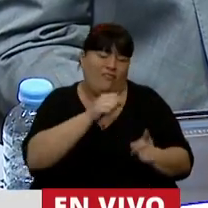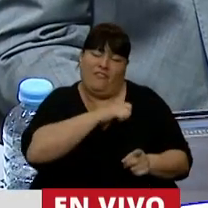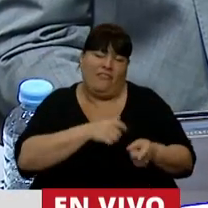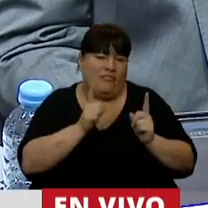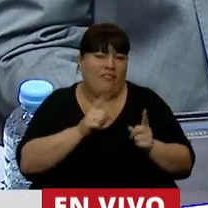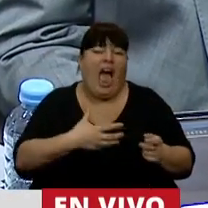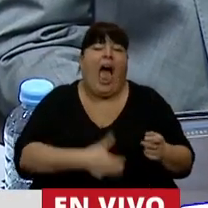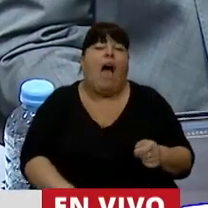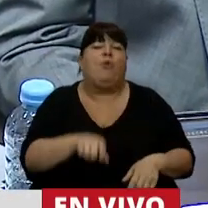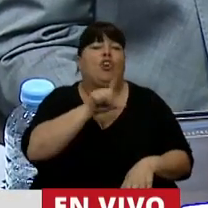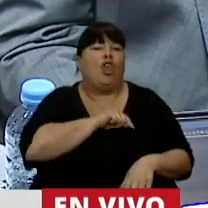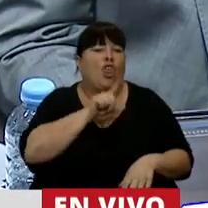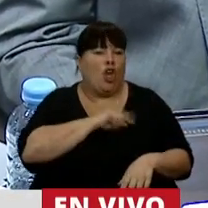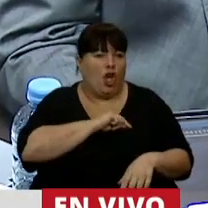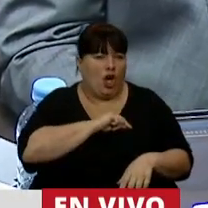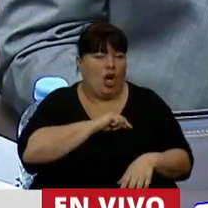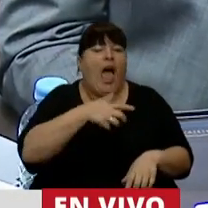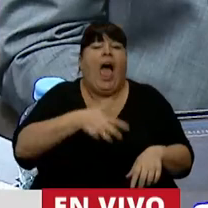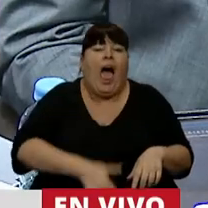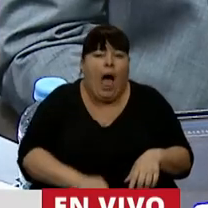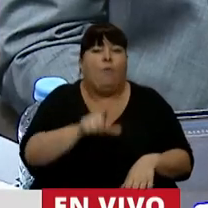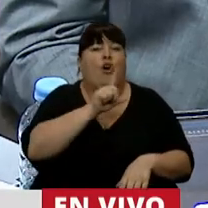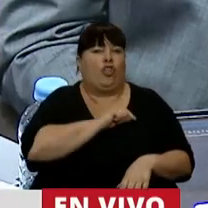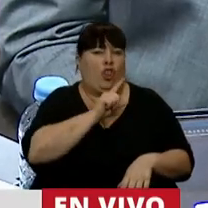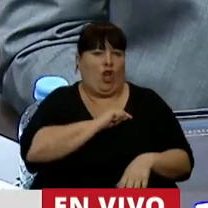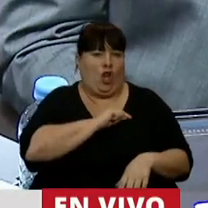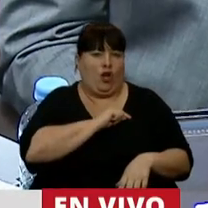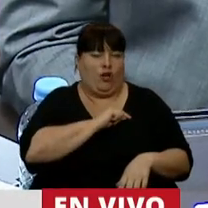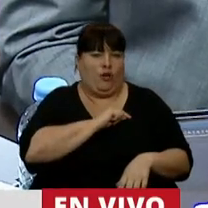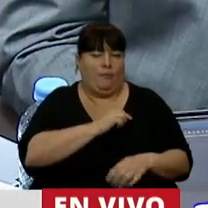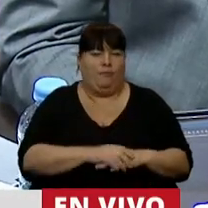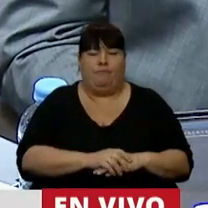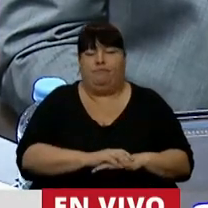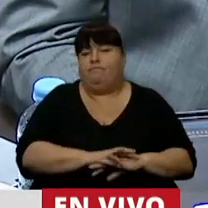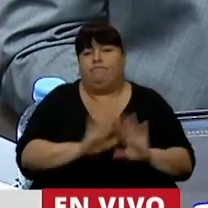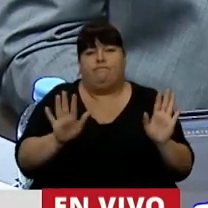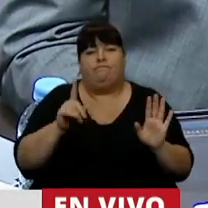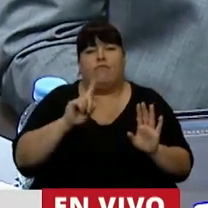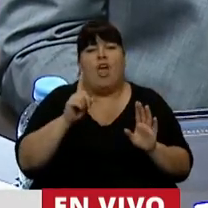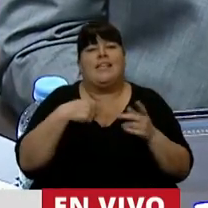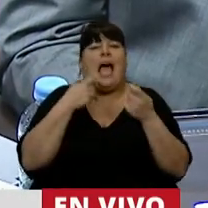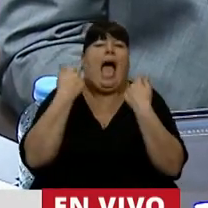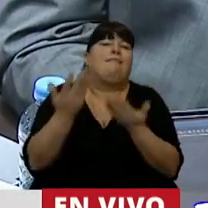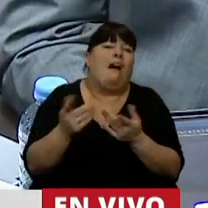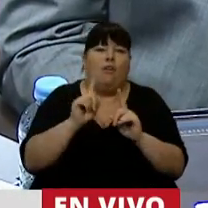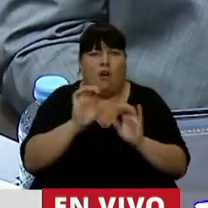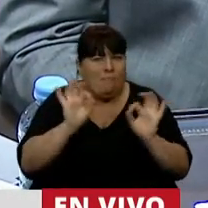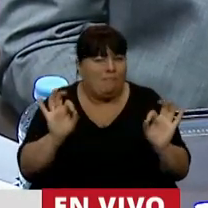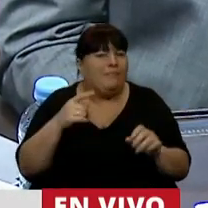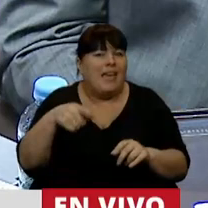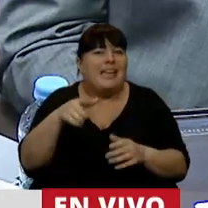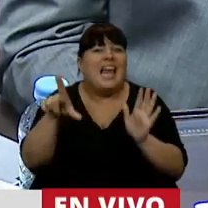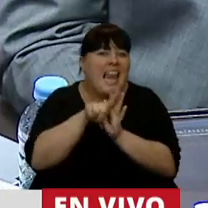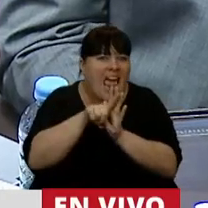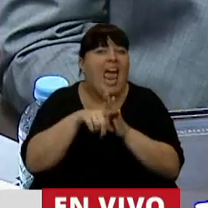El aborto es un dolor. El aborto es un dolor. Y lejos de estar amparándolas en algo, estamos